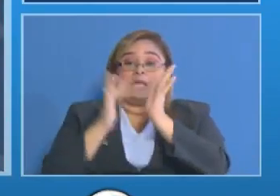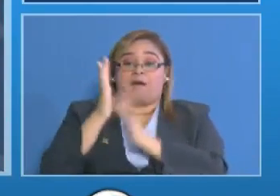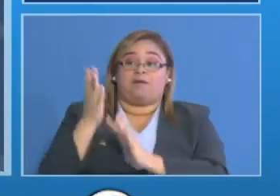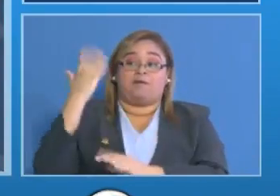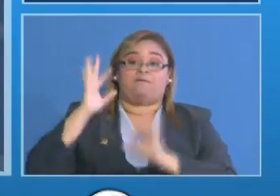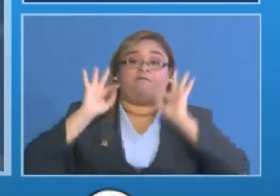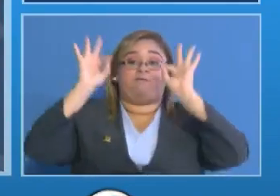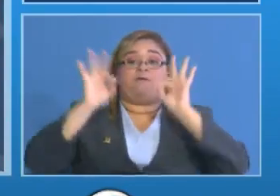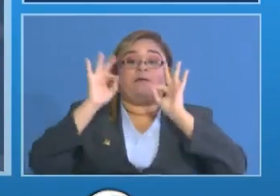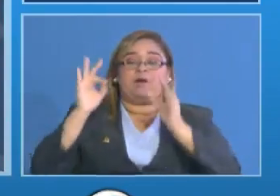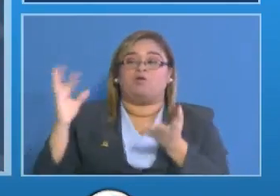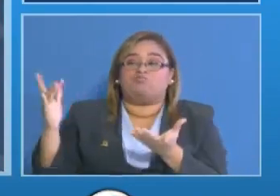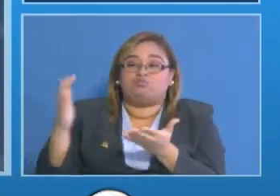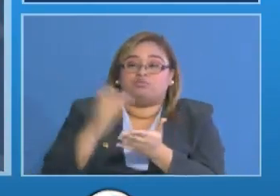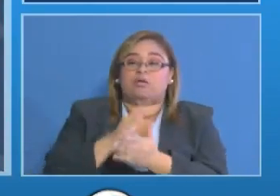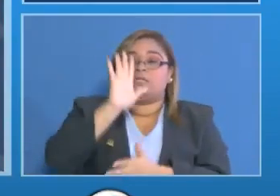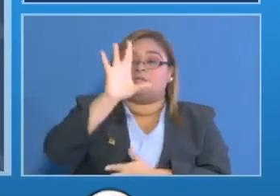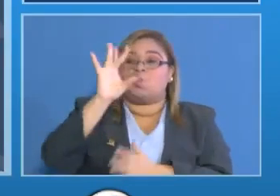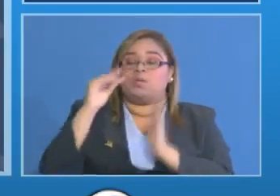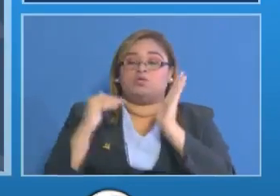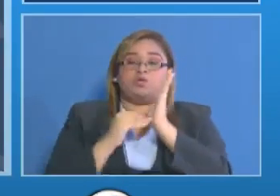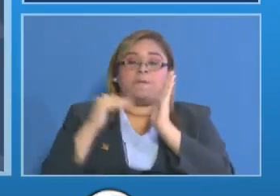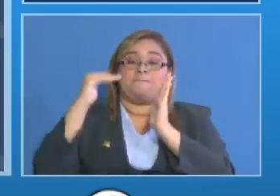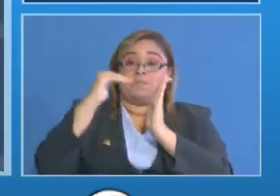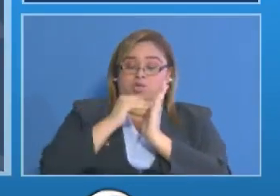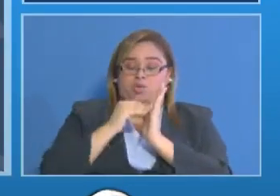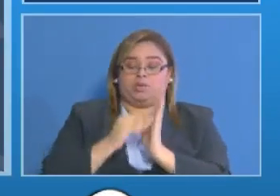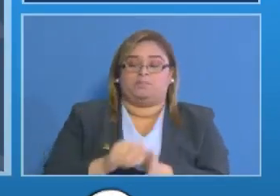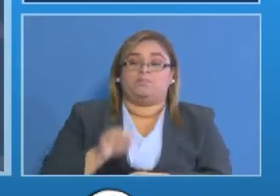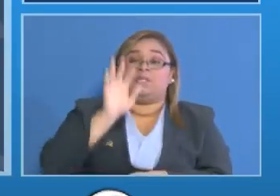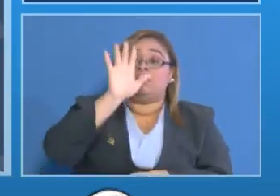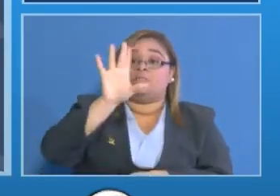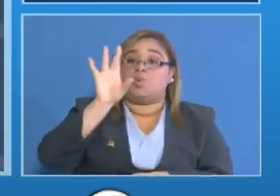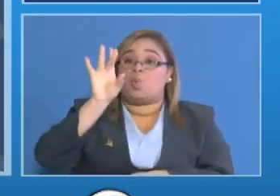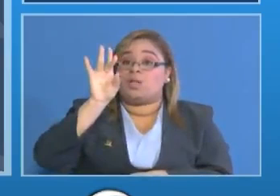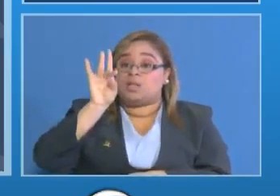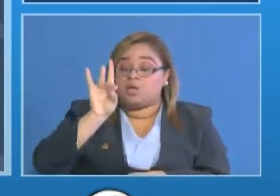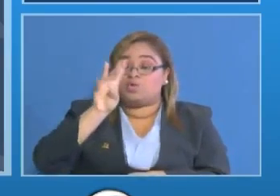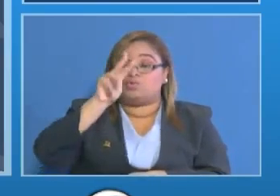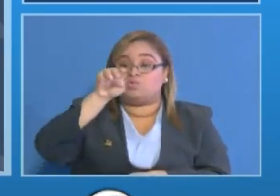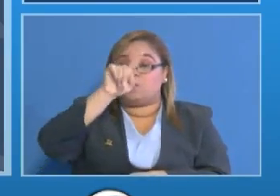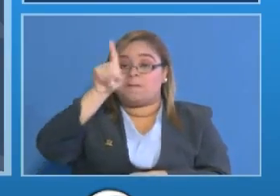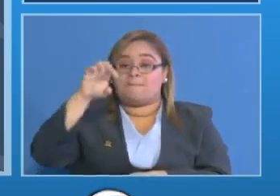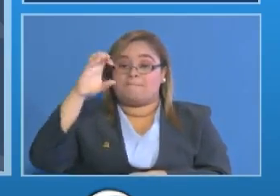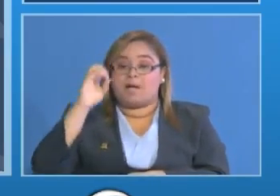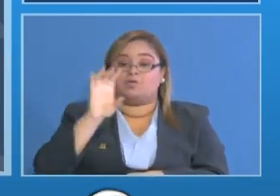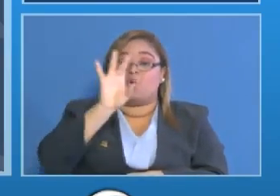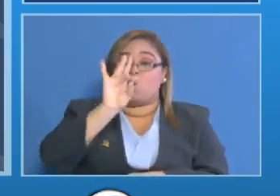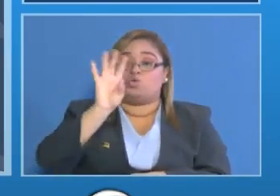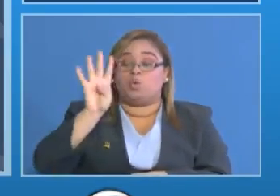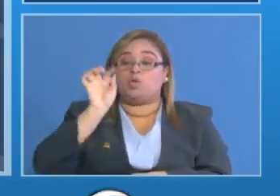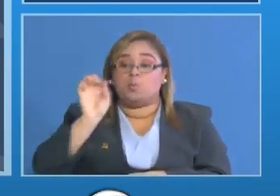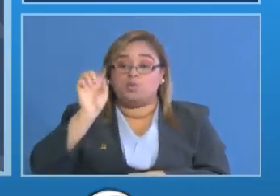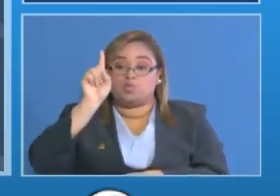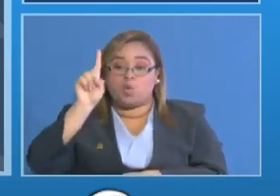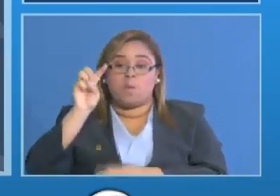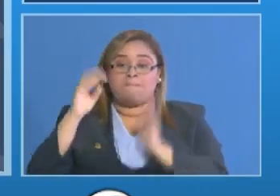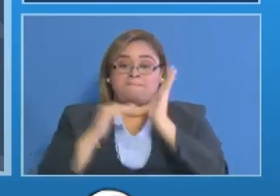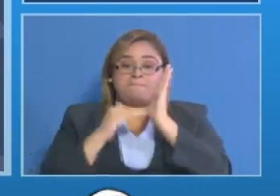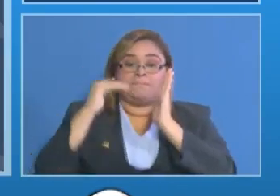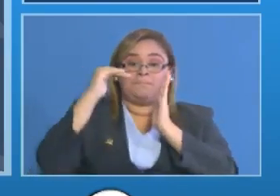recaudado 58 millones el 20 de marzo 84.1 millones y el 20 de